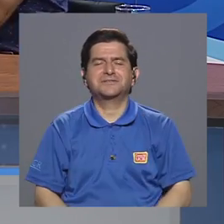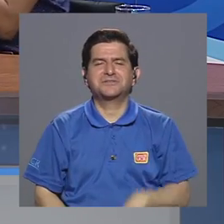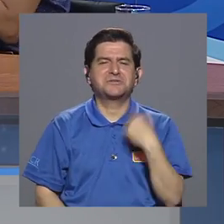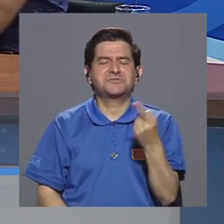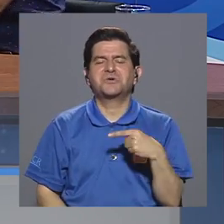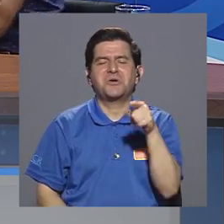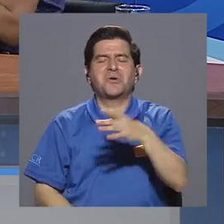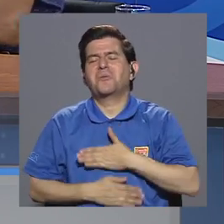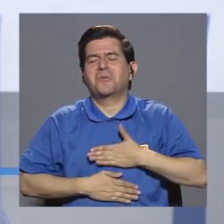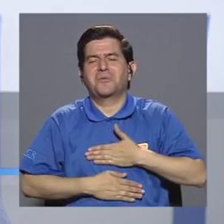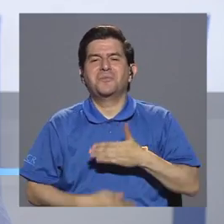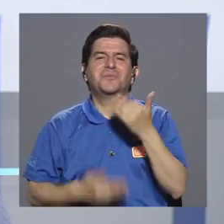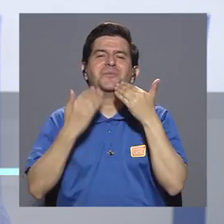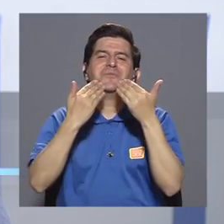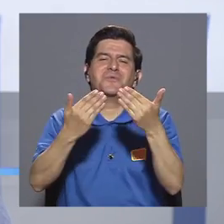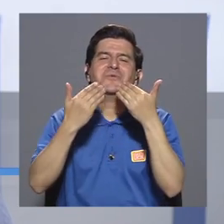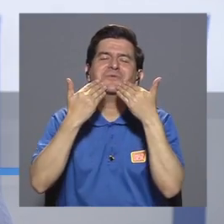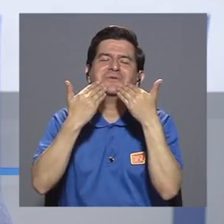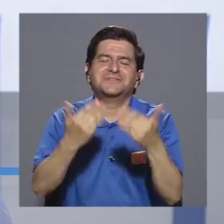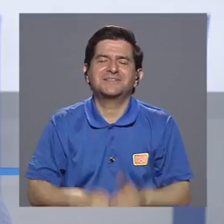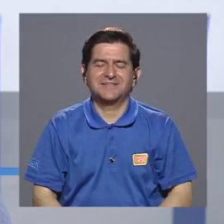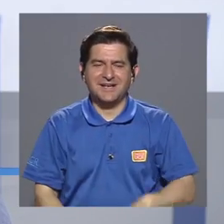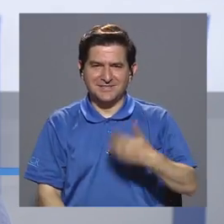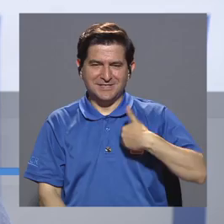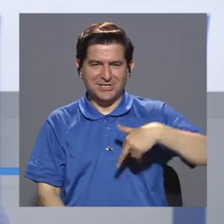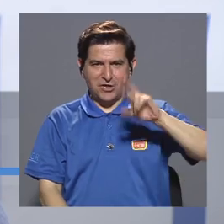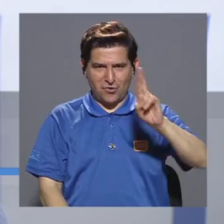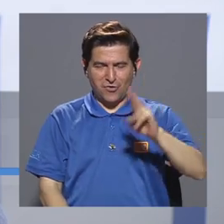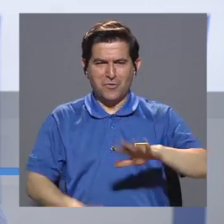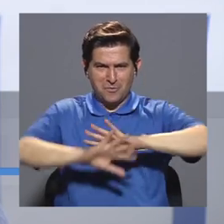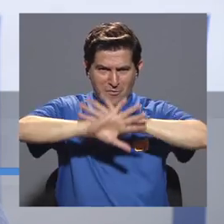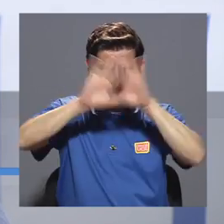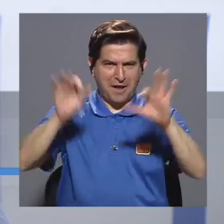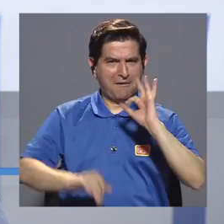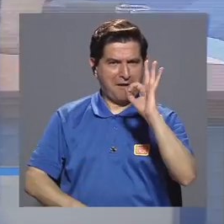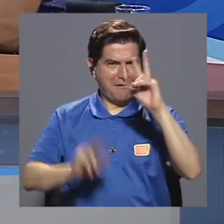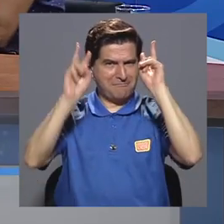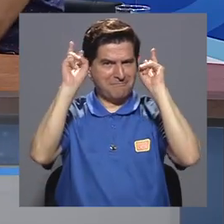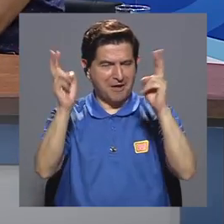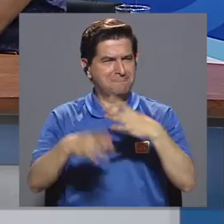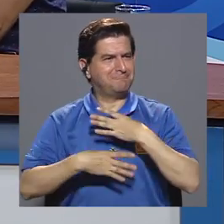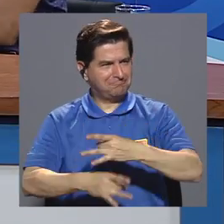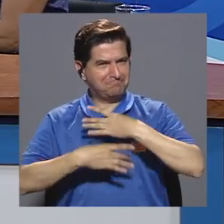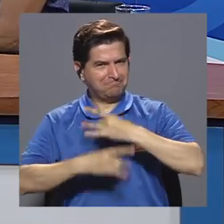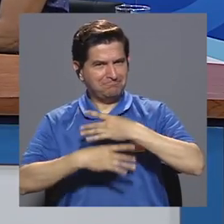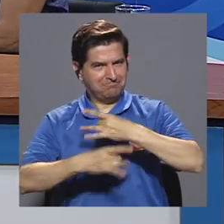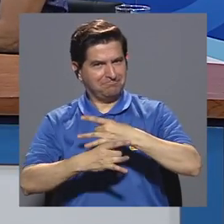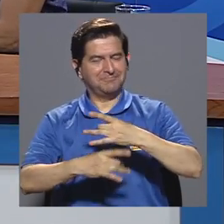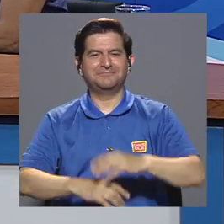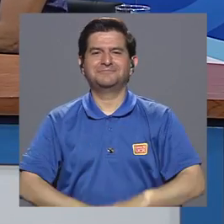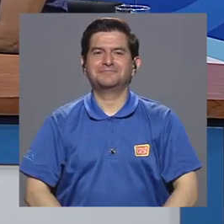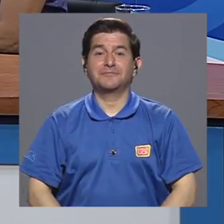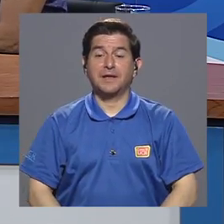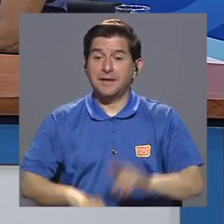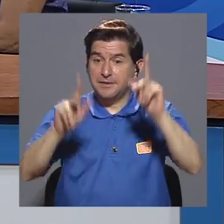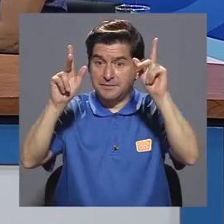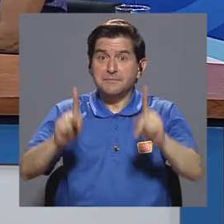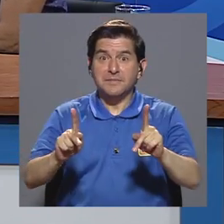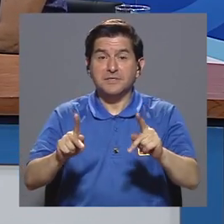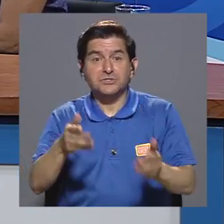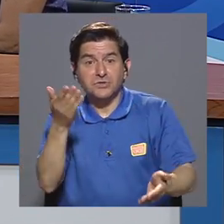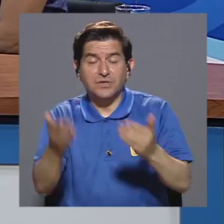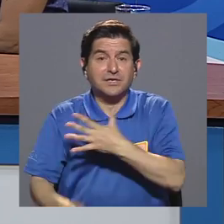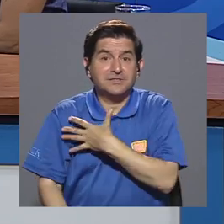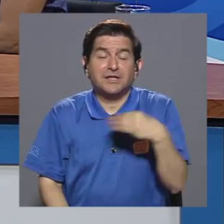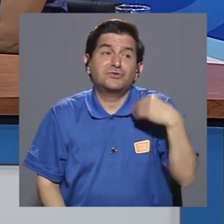es una cuestión por pasarla bien. Muchísimas gracias de verdad, Rolando, por habernos aclarado bastante bien este tema tan interesante. Y para los